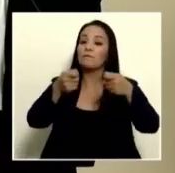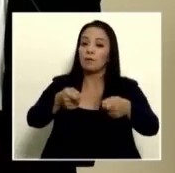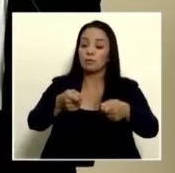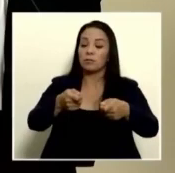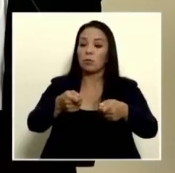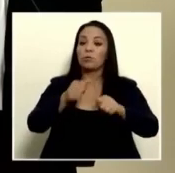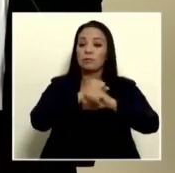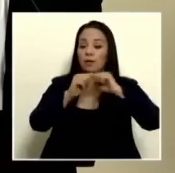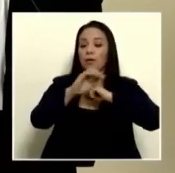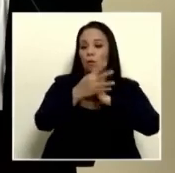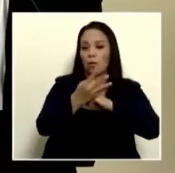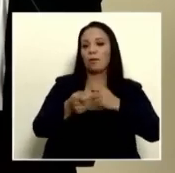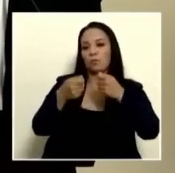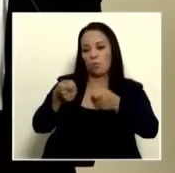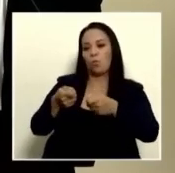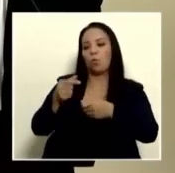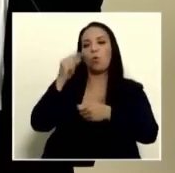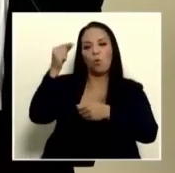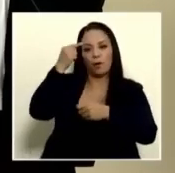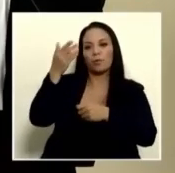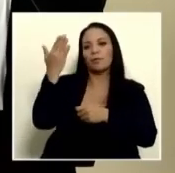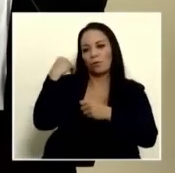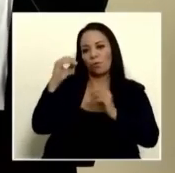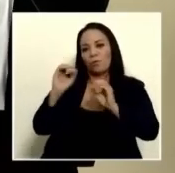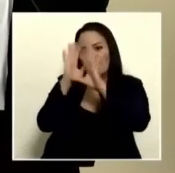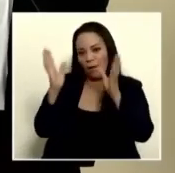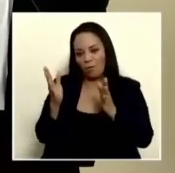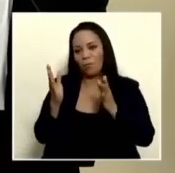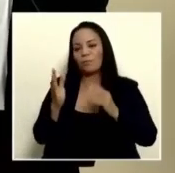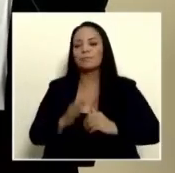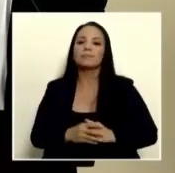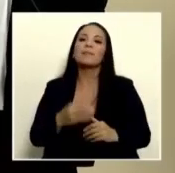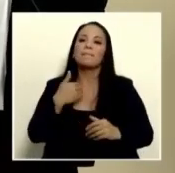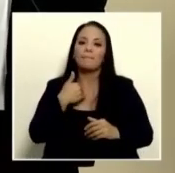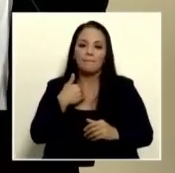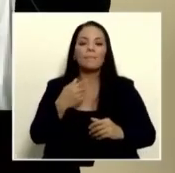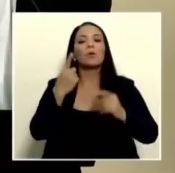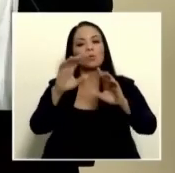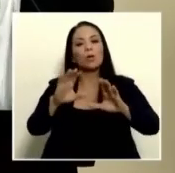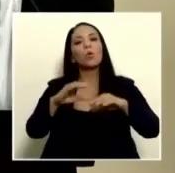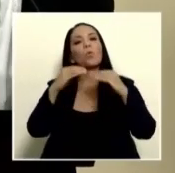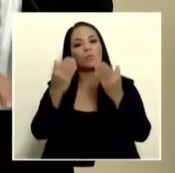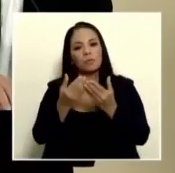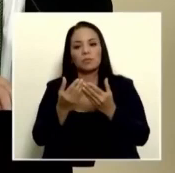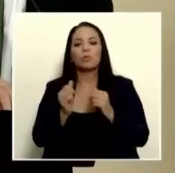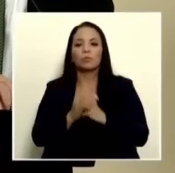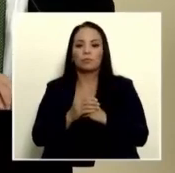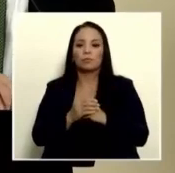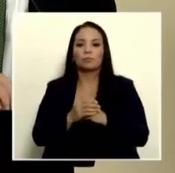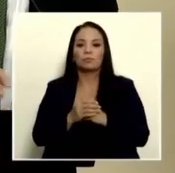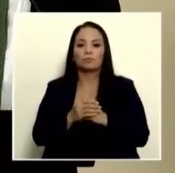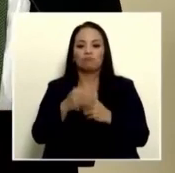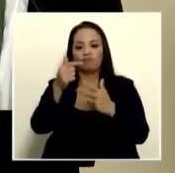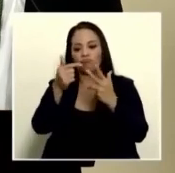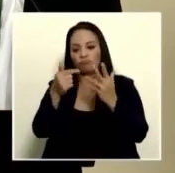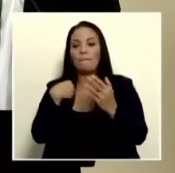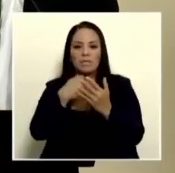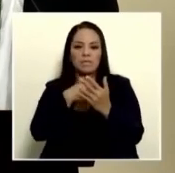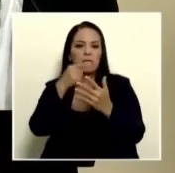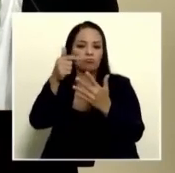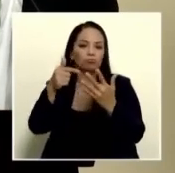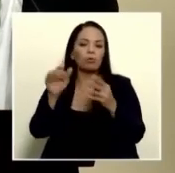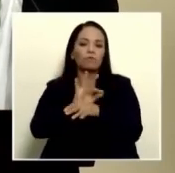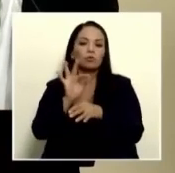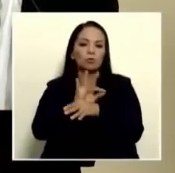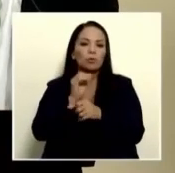dio la sala en la administración anterior por supuesto pero si hay una comisión una comisión multiministerios que está funcionando y